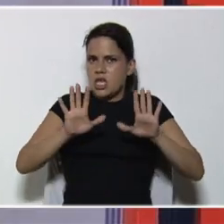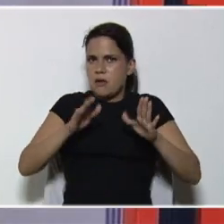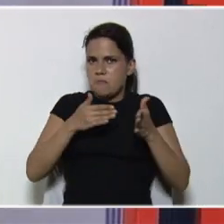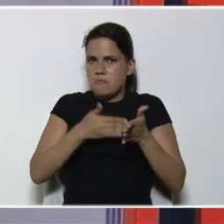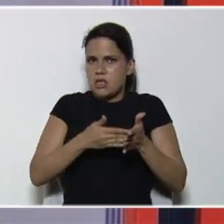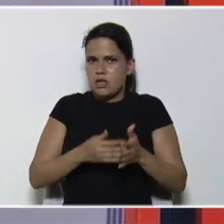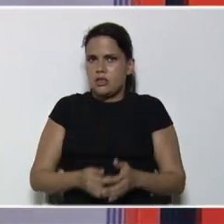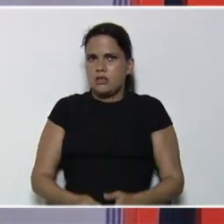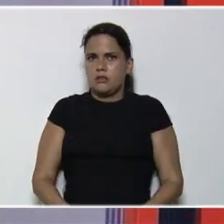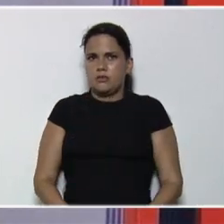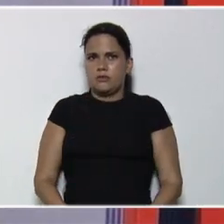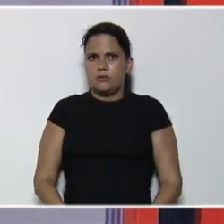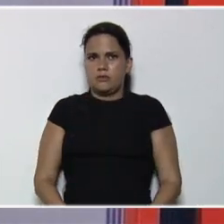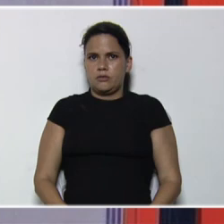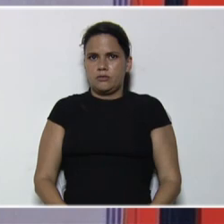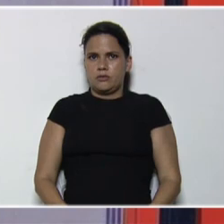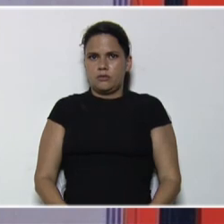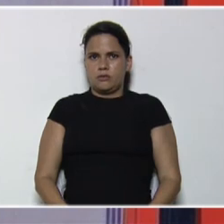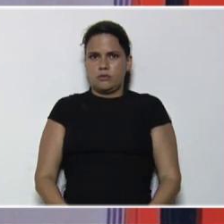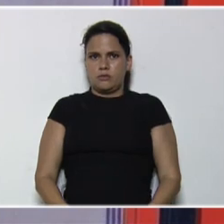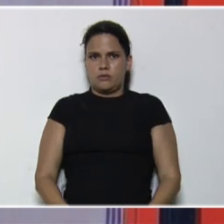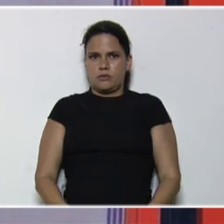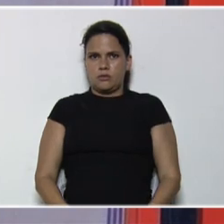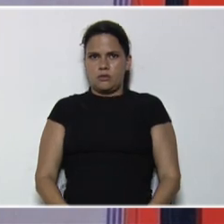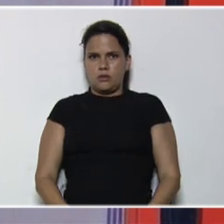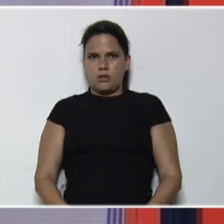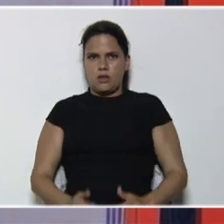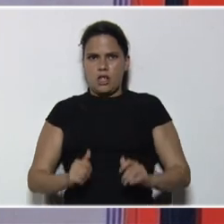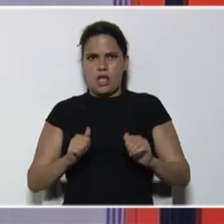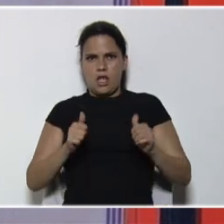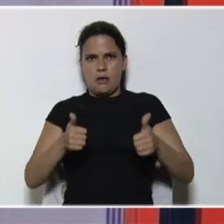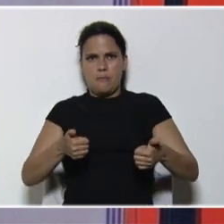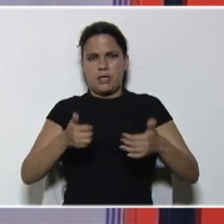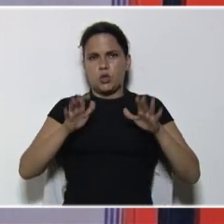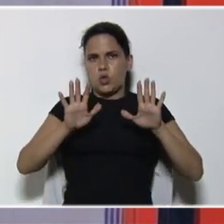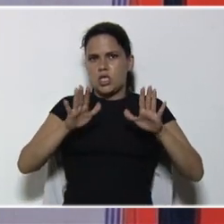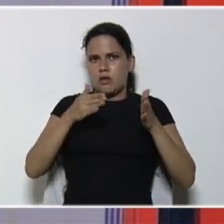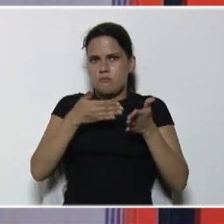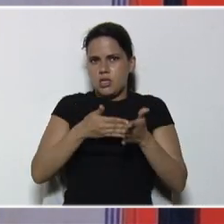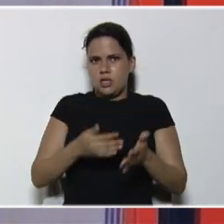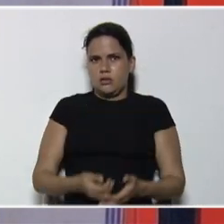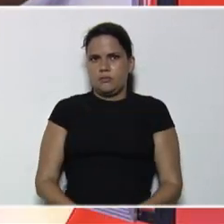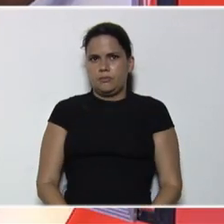por tiempo de espacio, supongamos que este 10, es el 10.000,